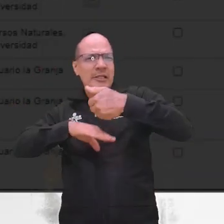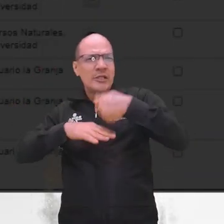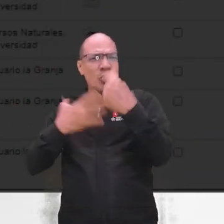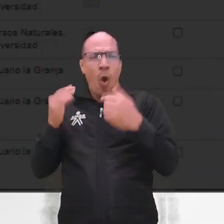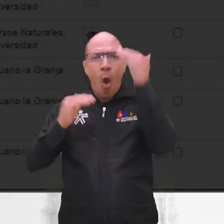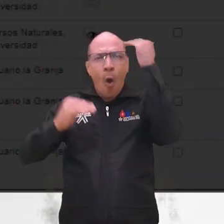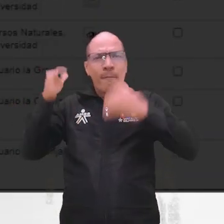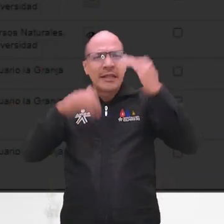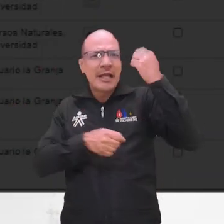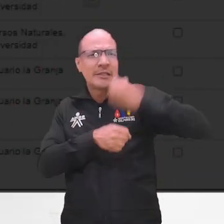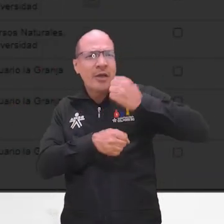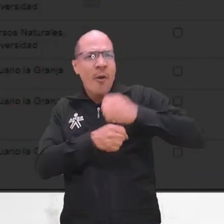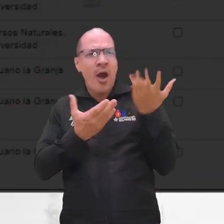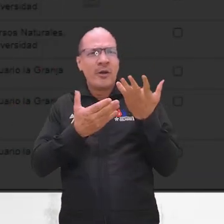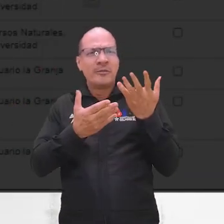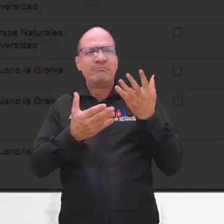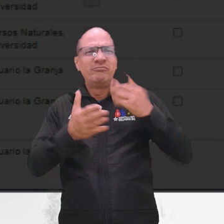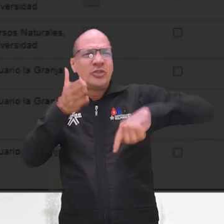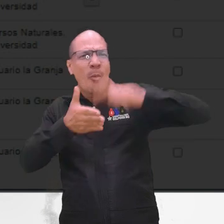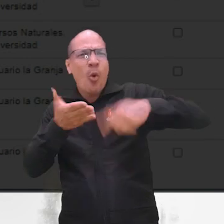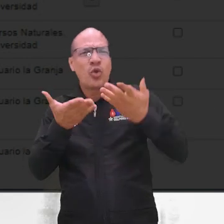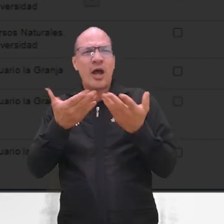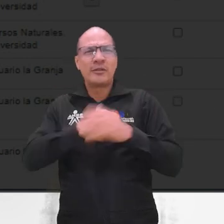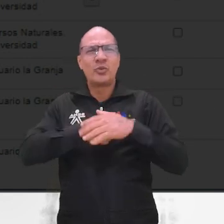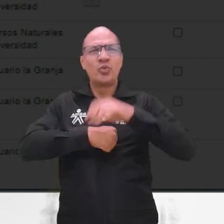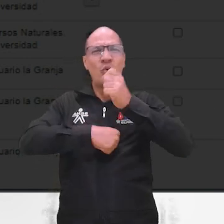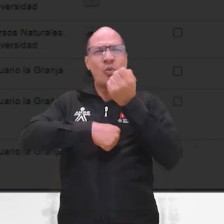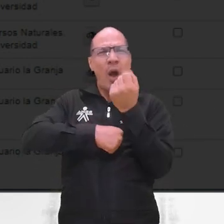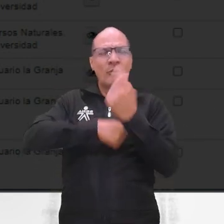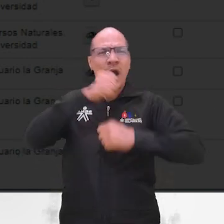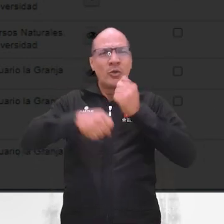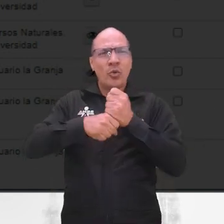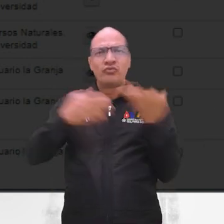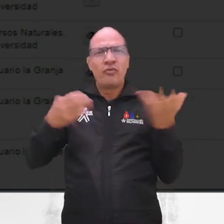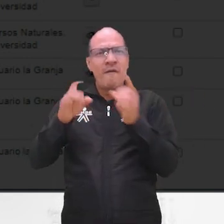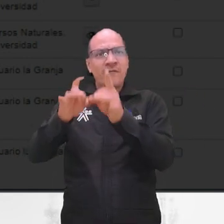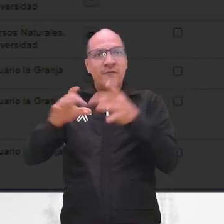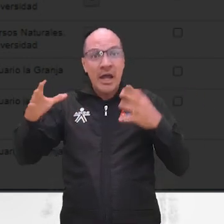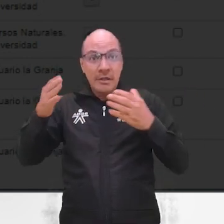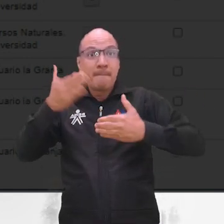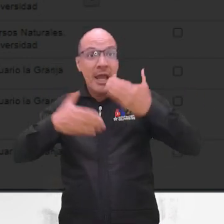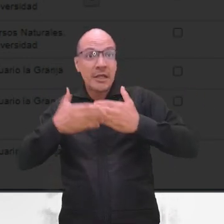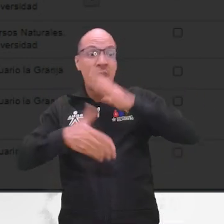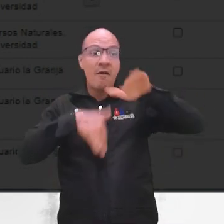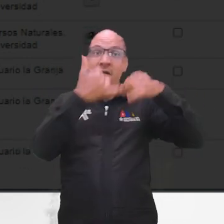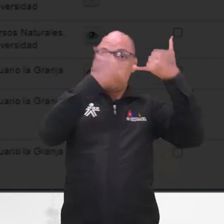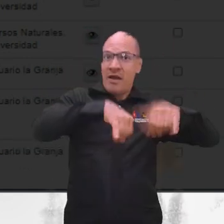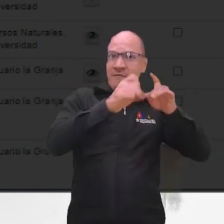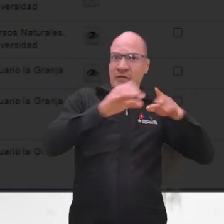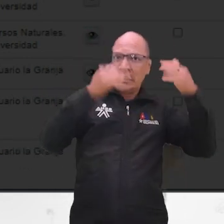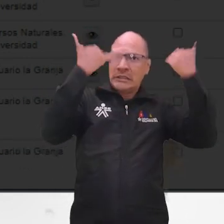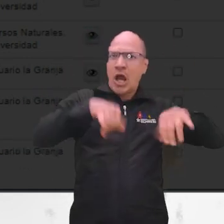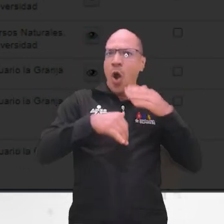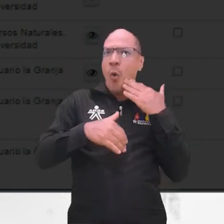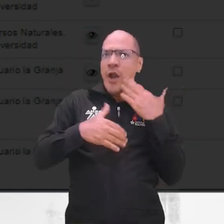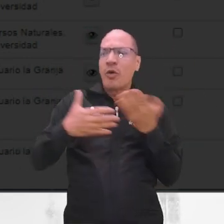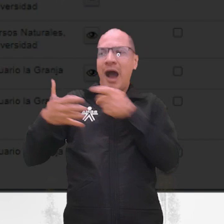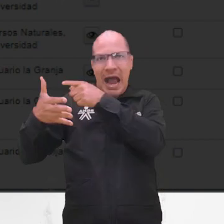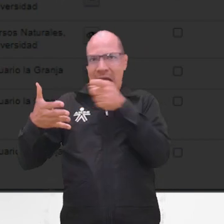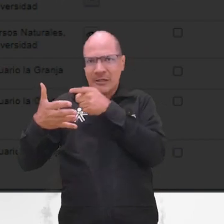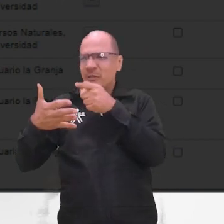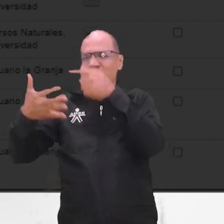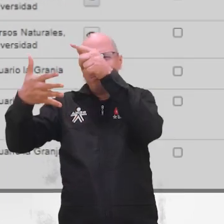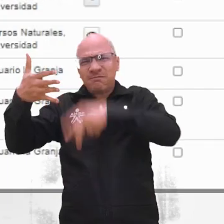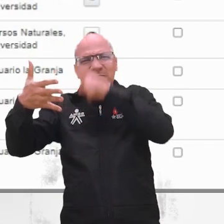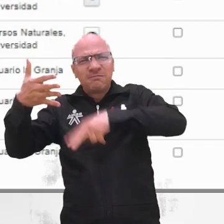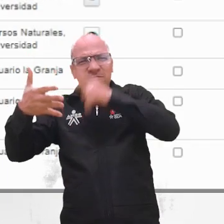verifica los requisitos. Competencia laboral, tiempo de contratación, cantidad de vacantes, tipo de formación, fecha proyectada